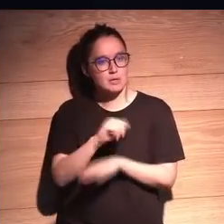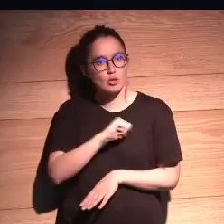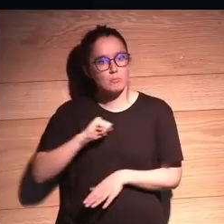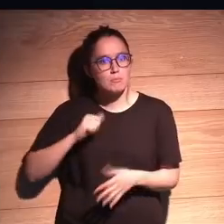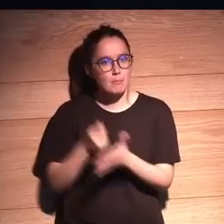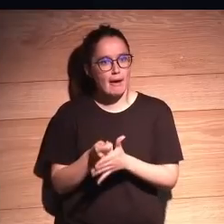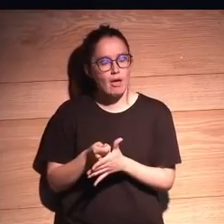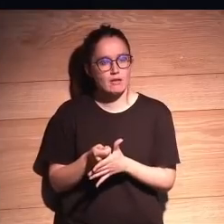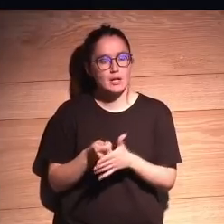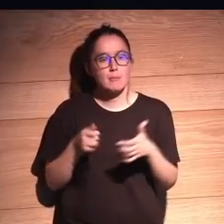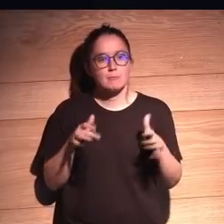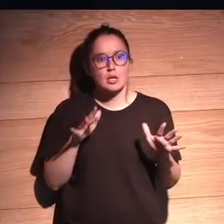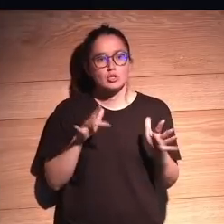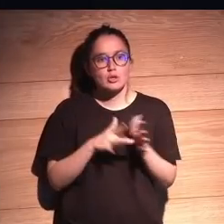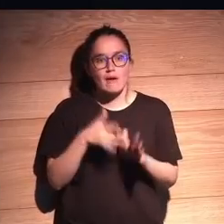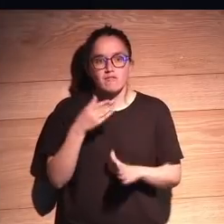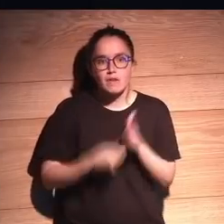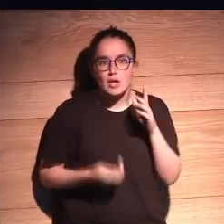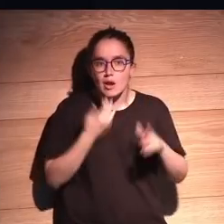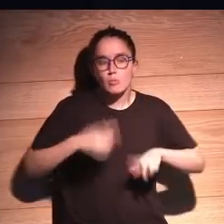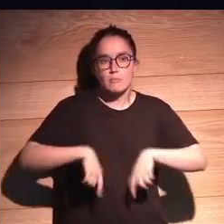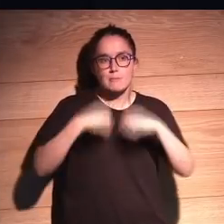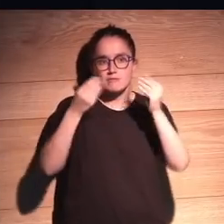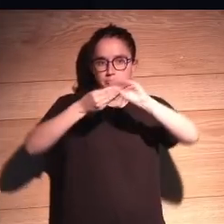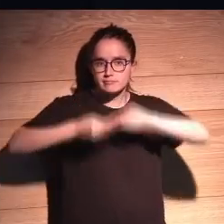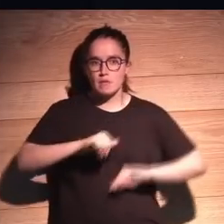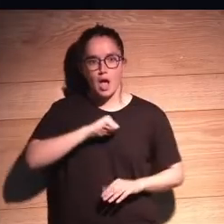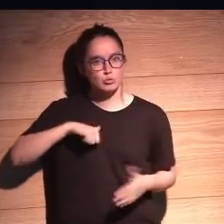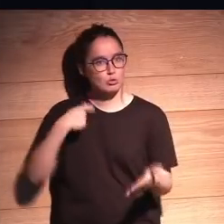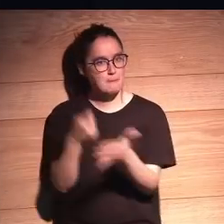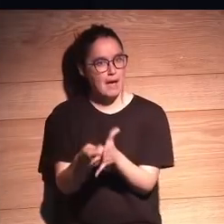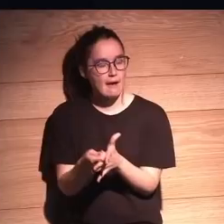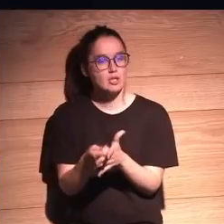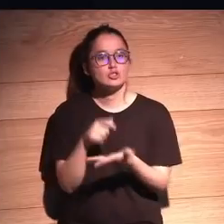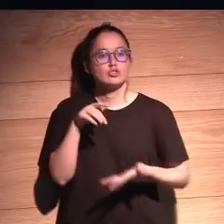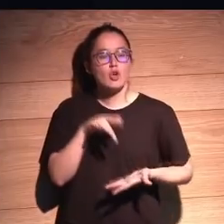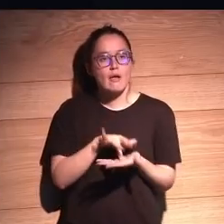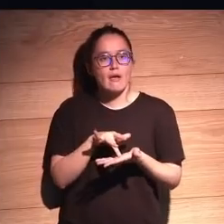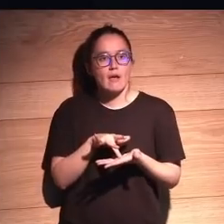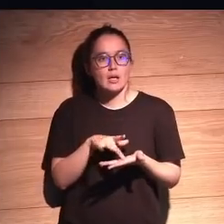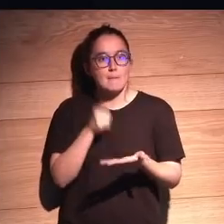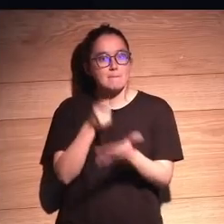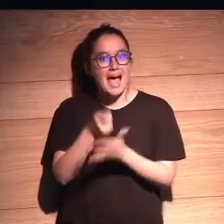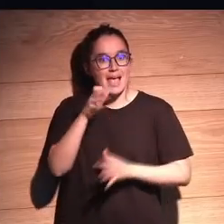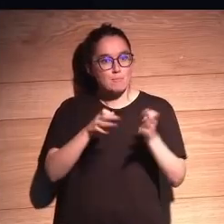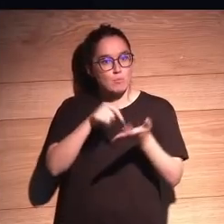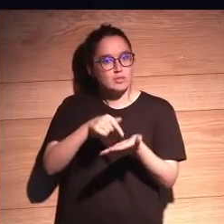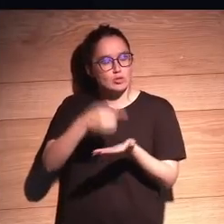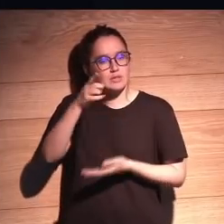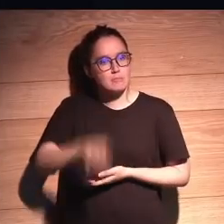paga él. Pero resulta que tiene una avería. Pues se repara él. Resulta que paga impuestos.